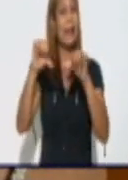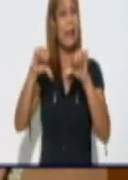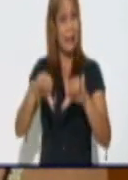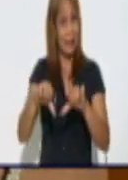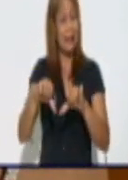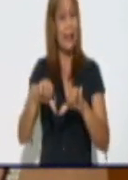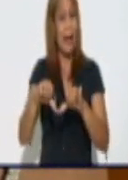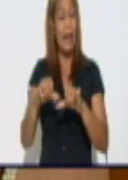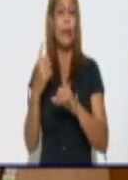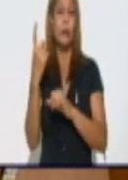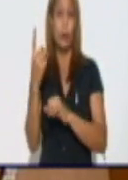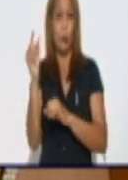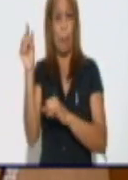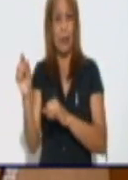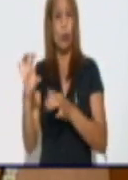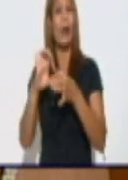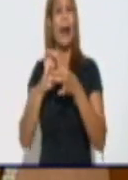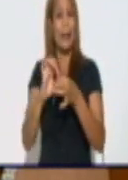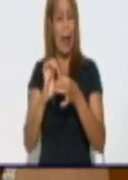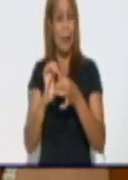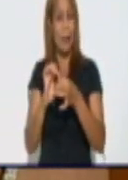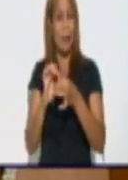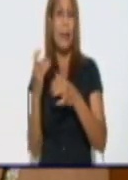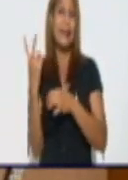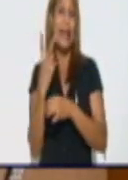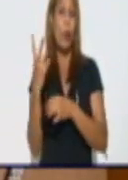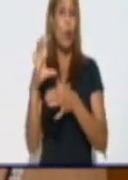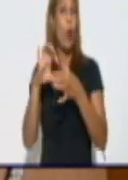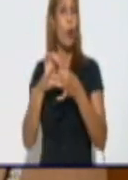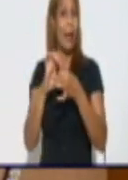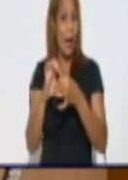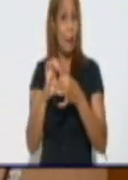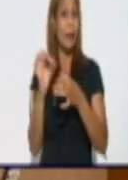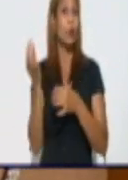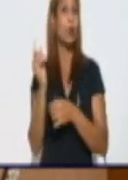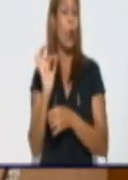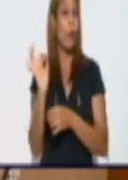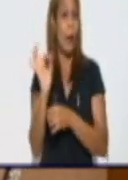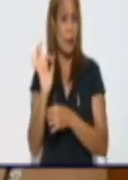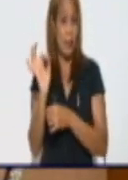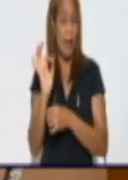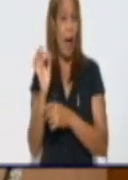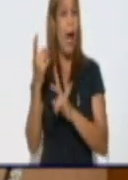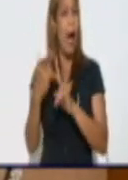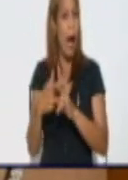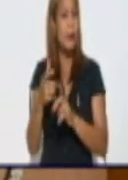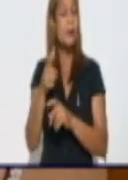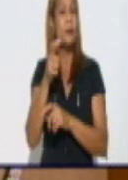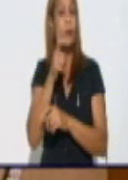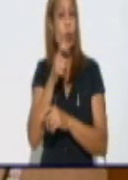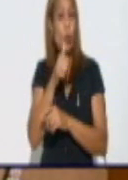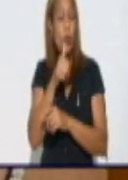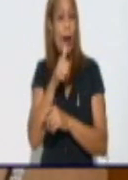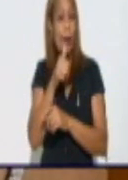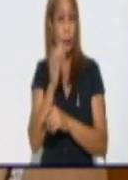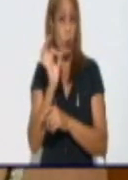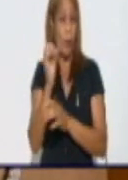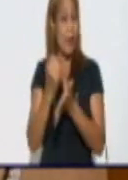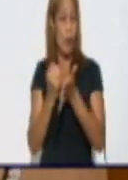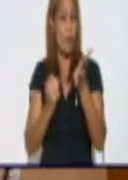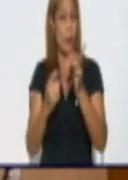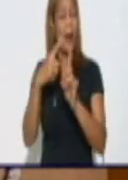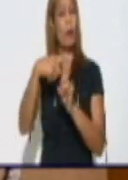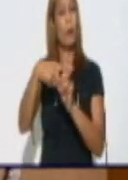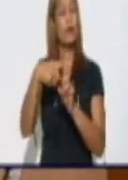De los tres pacientes graves hay uno que está confirmado, hay dos que son sospechosos todavía en estos momentos, pendientes a confirmar. Que en el día del